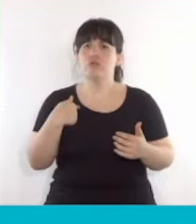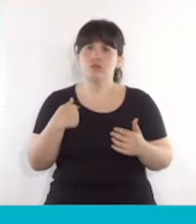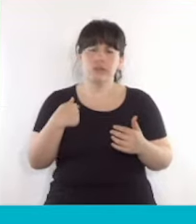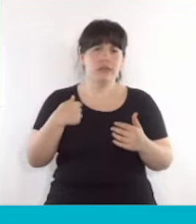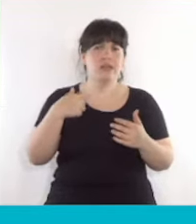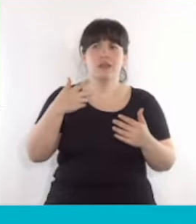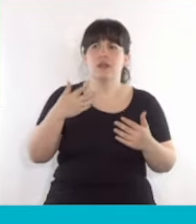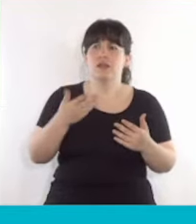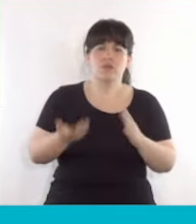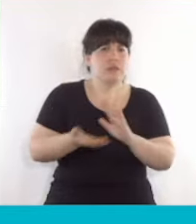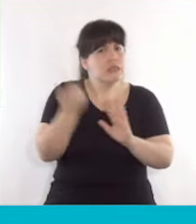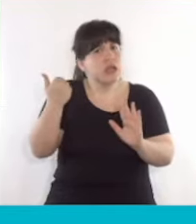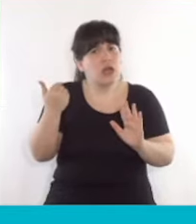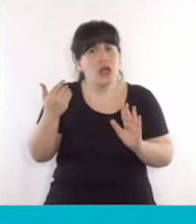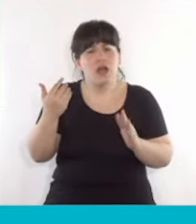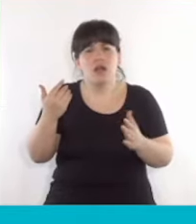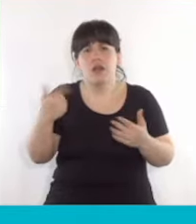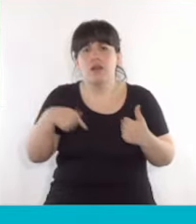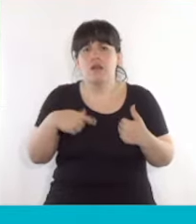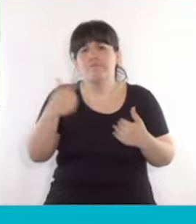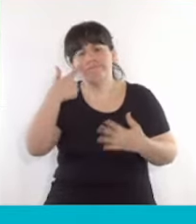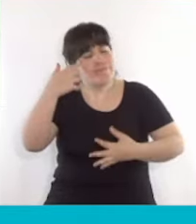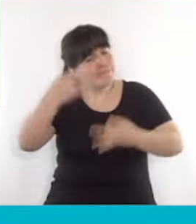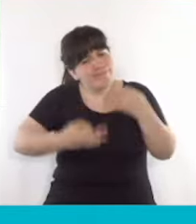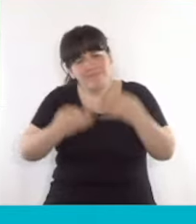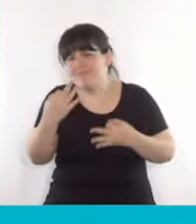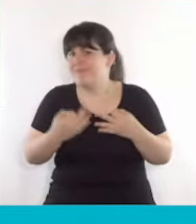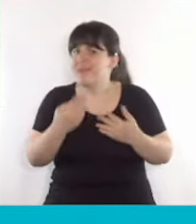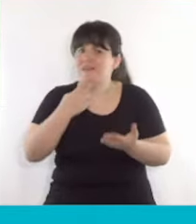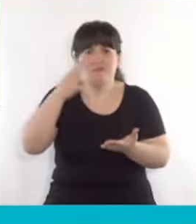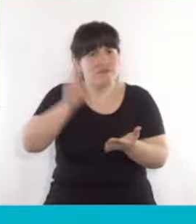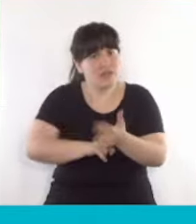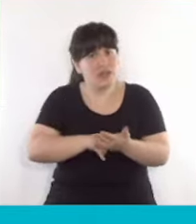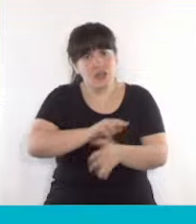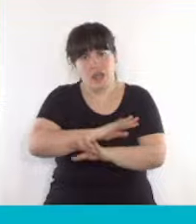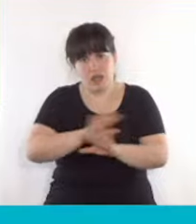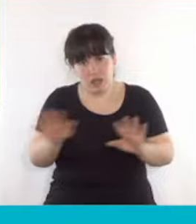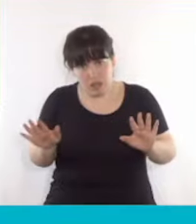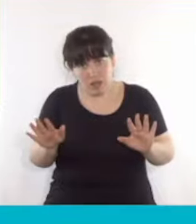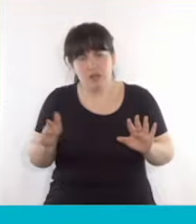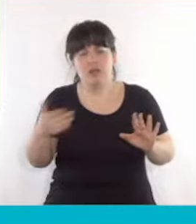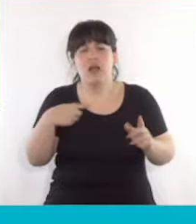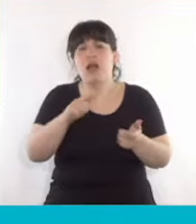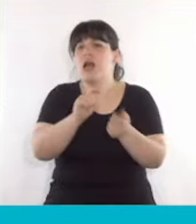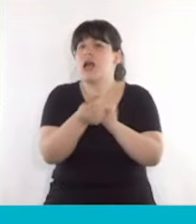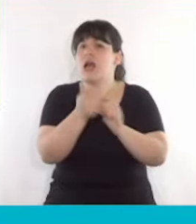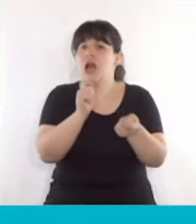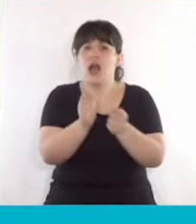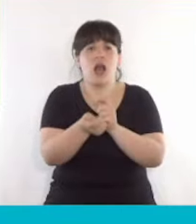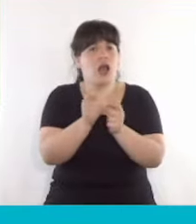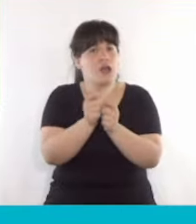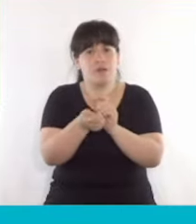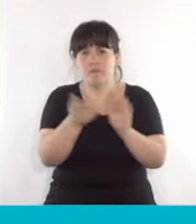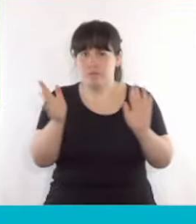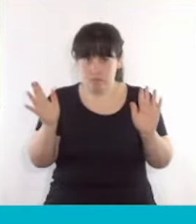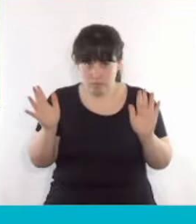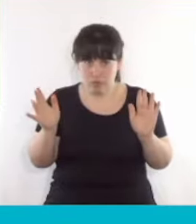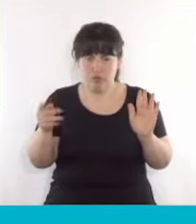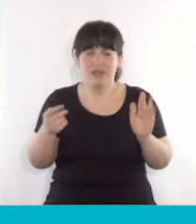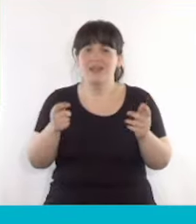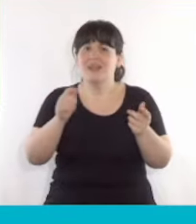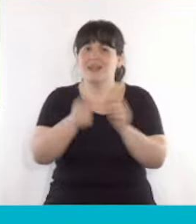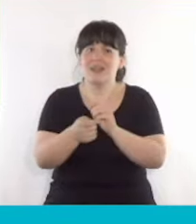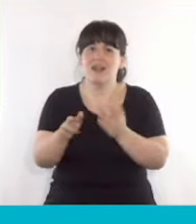de poder llevar adelante un revalúo fiscal de facto mediante la modificación de un coeficiente donde